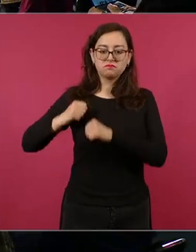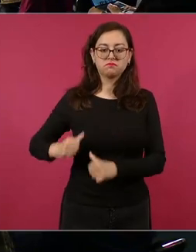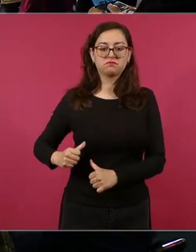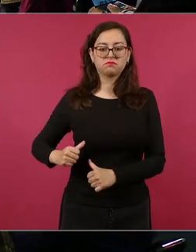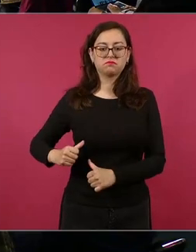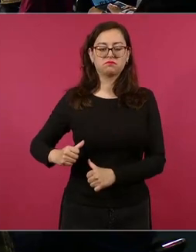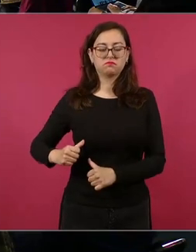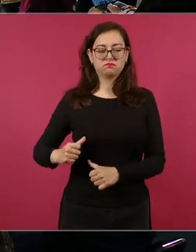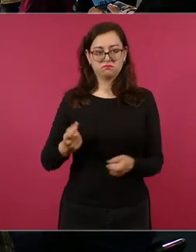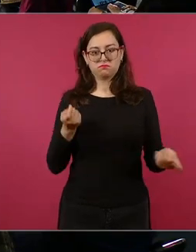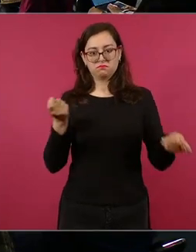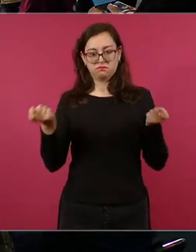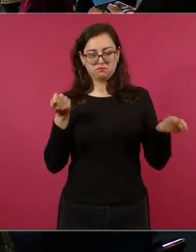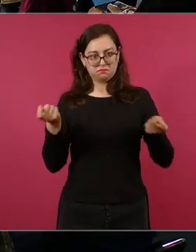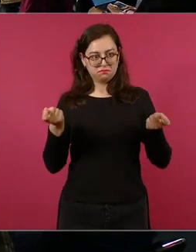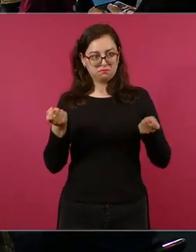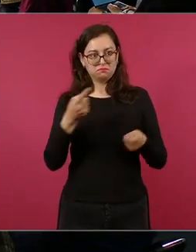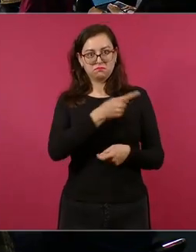autoridad política